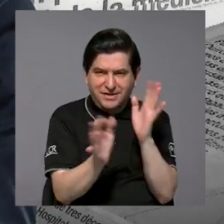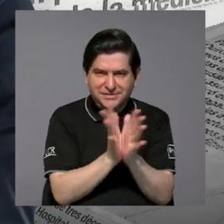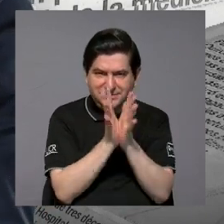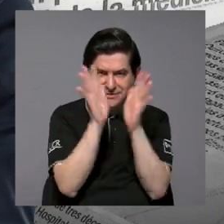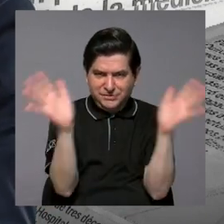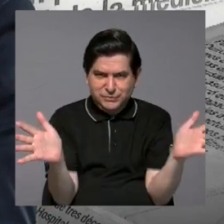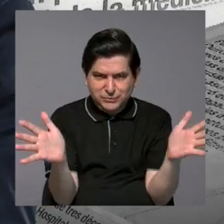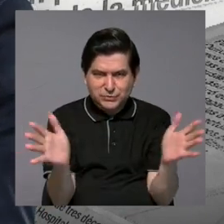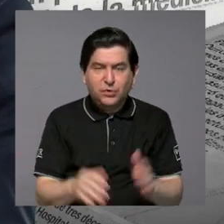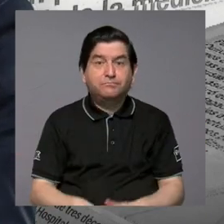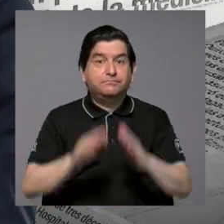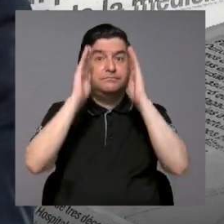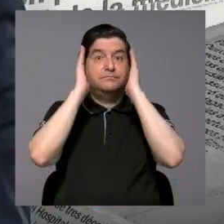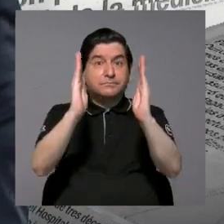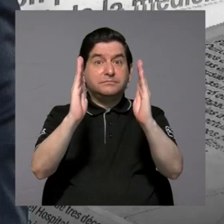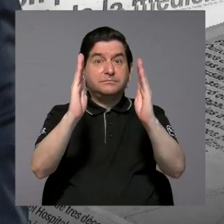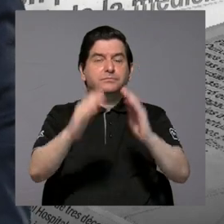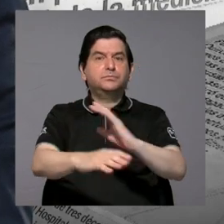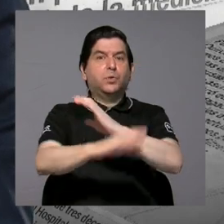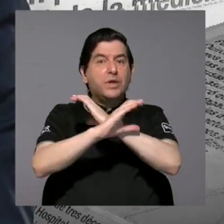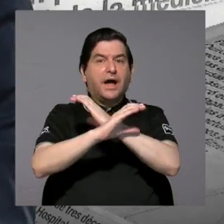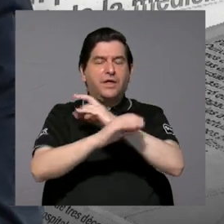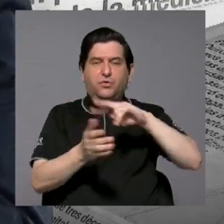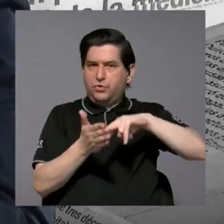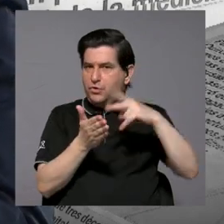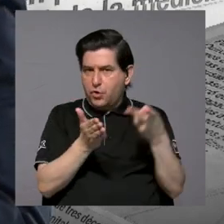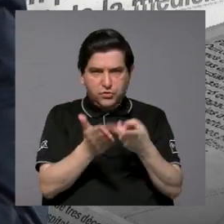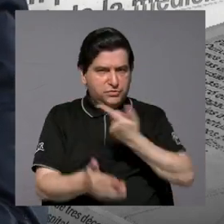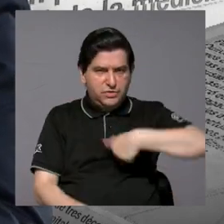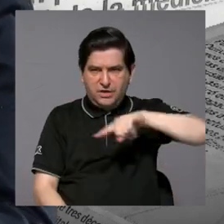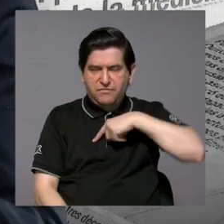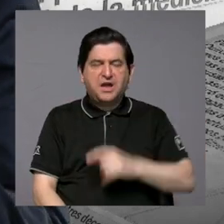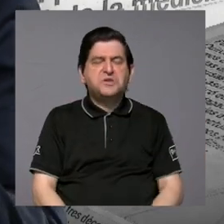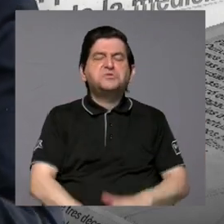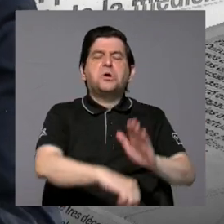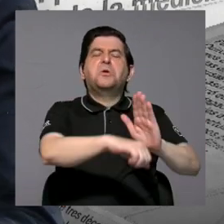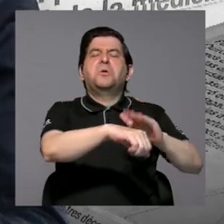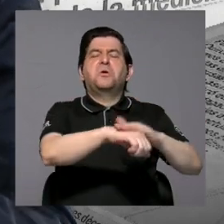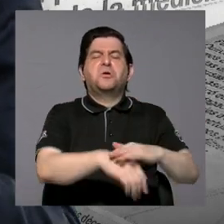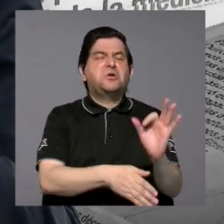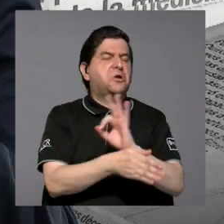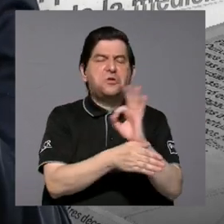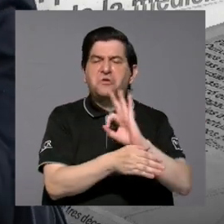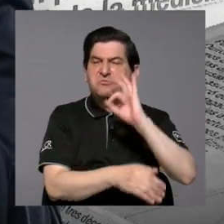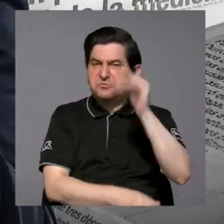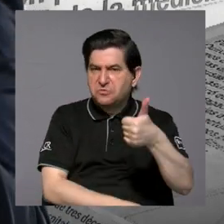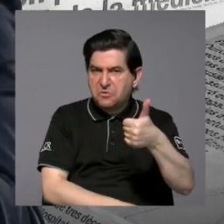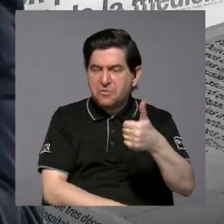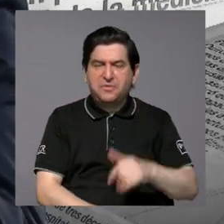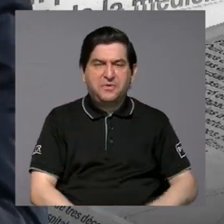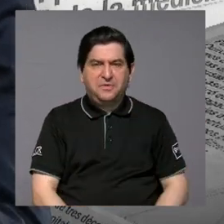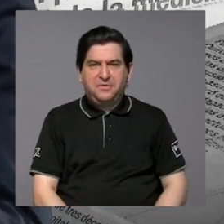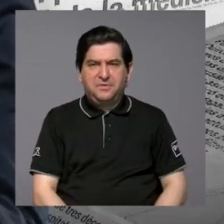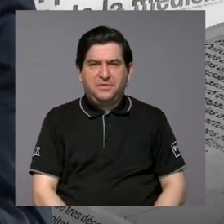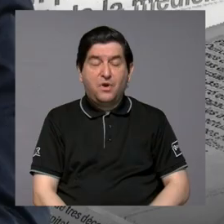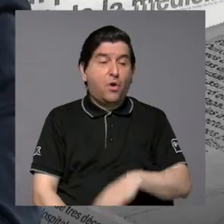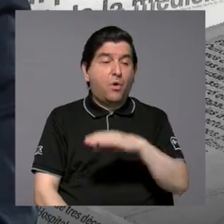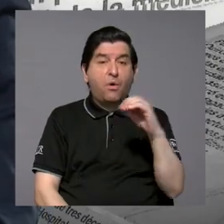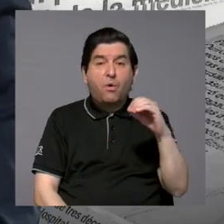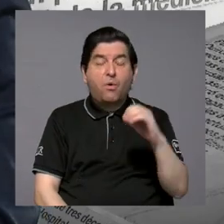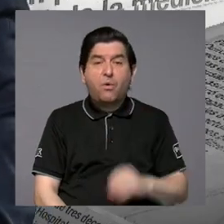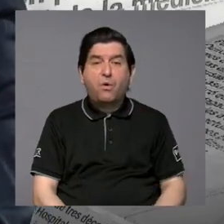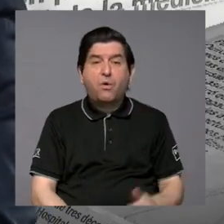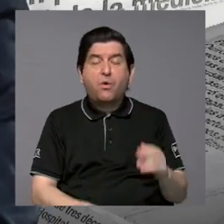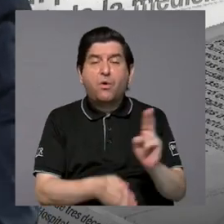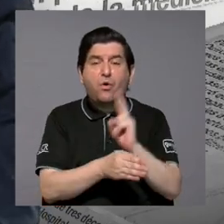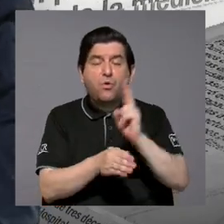pública, atención y cuidado. Eso no quiere decir que nosotros vamos a alcahuetear ineficiencias, ¿verdad? Este óleo con los